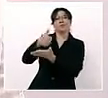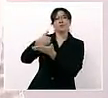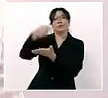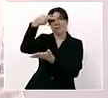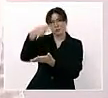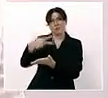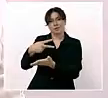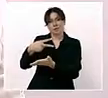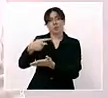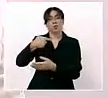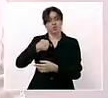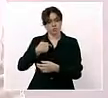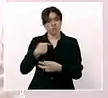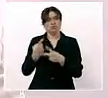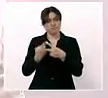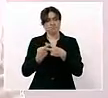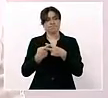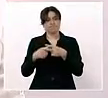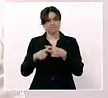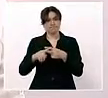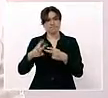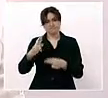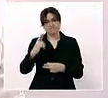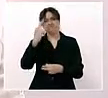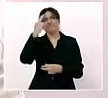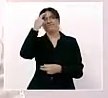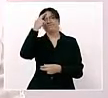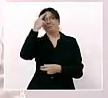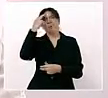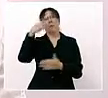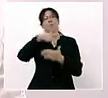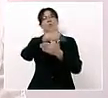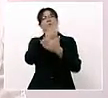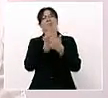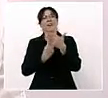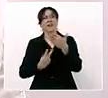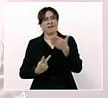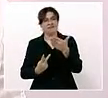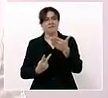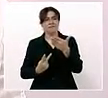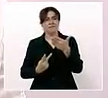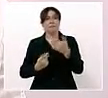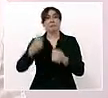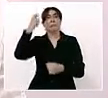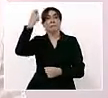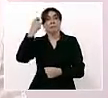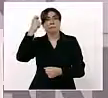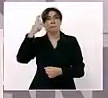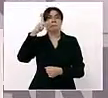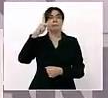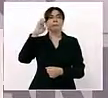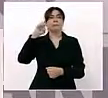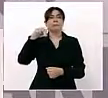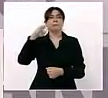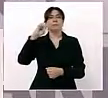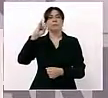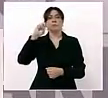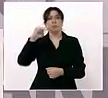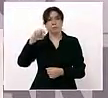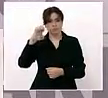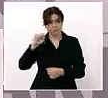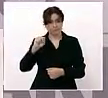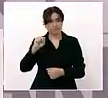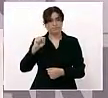tocó iniciar el programa de pensiones para